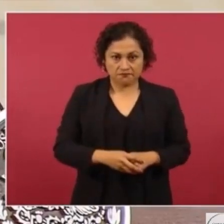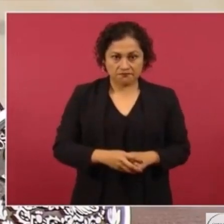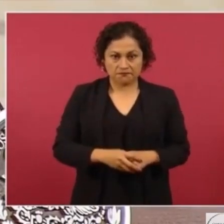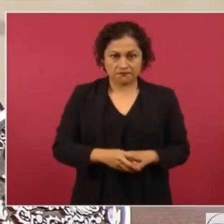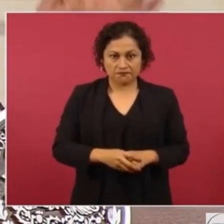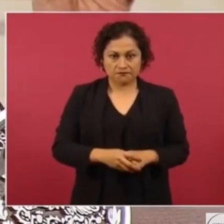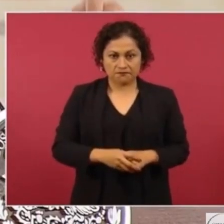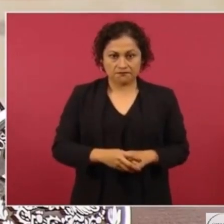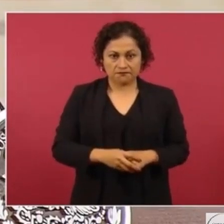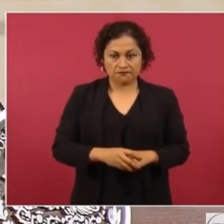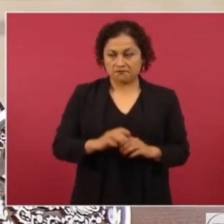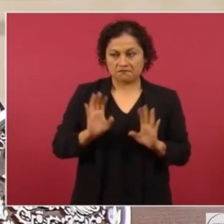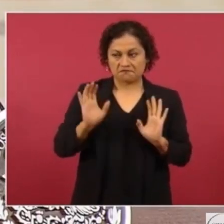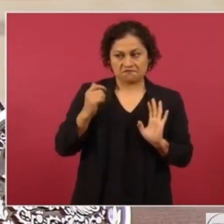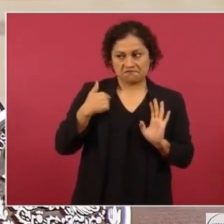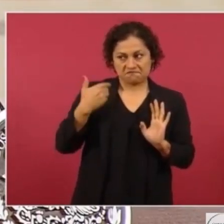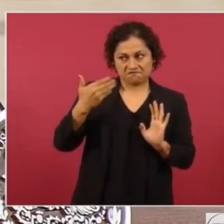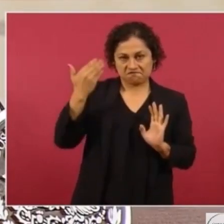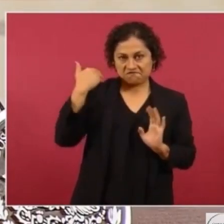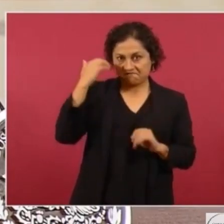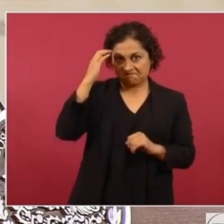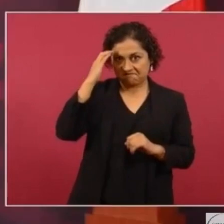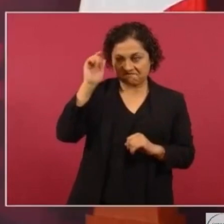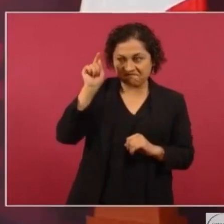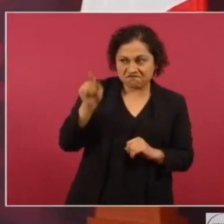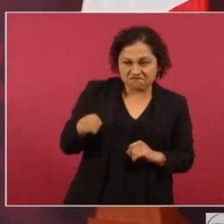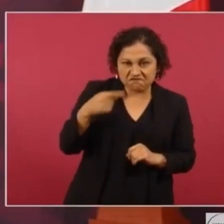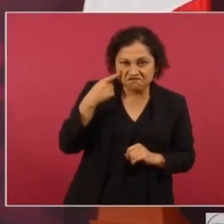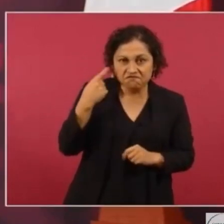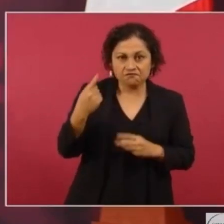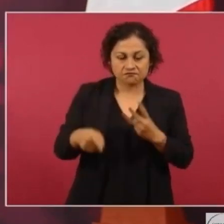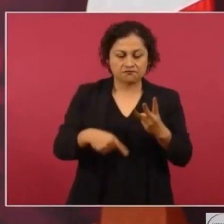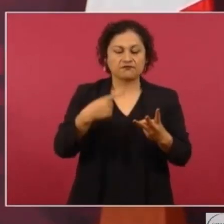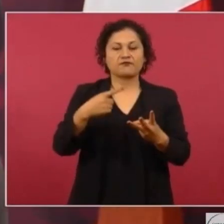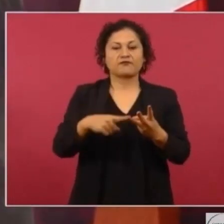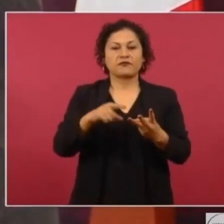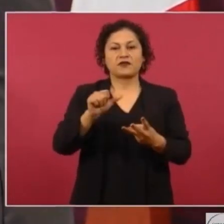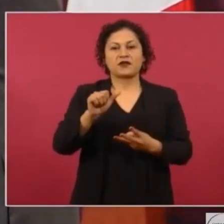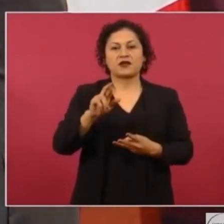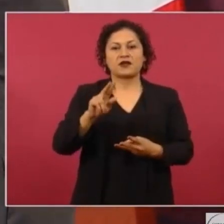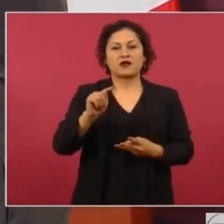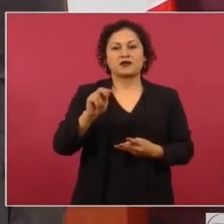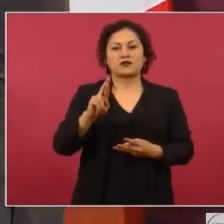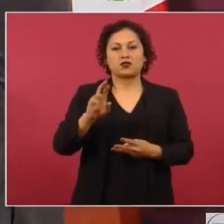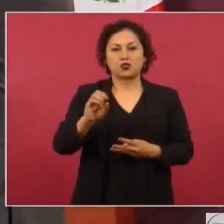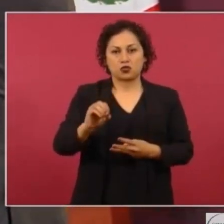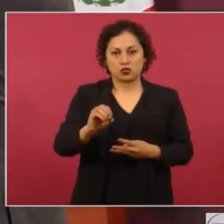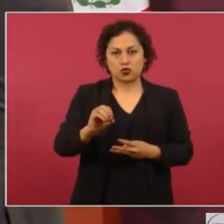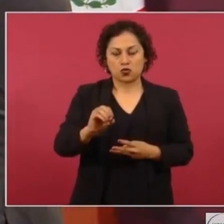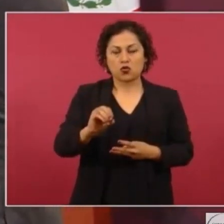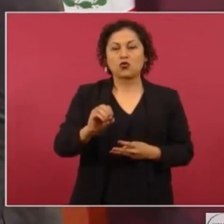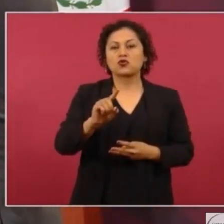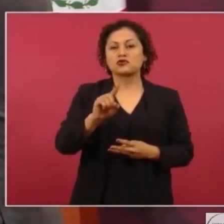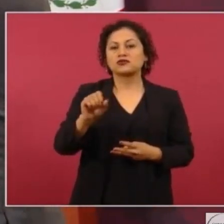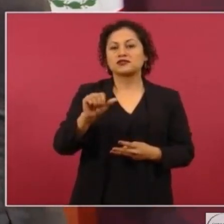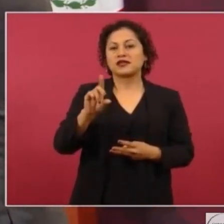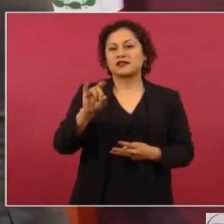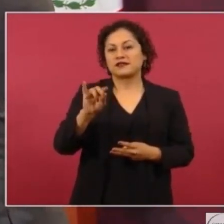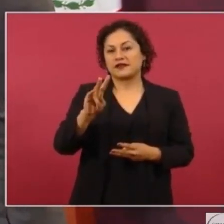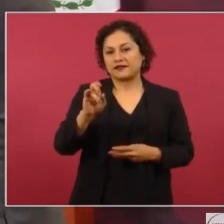lo conocía. conocía. Arturo Saldívar, sí, lo conozco desde